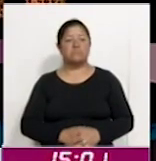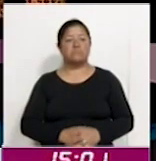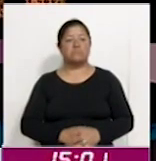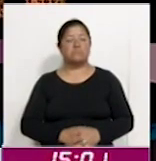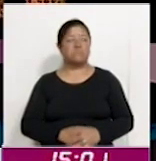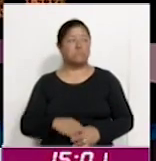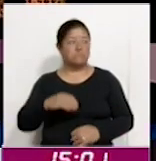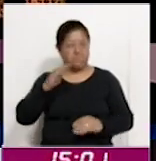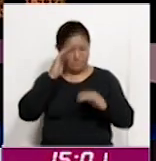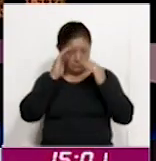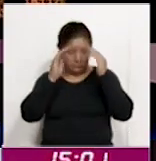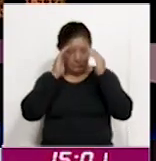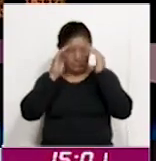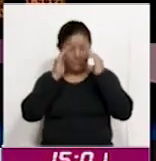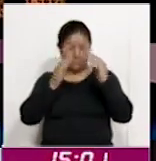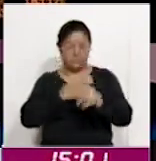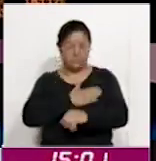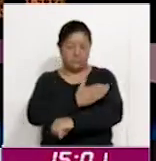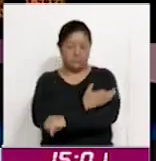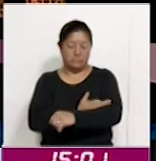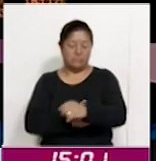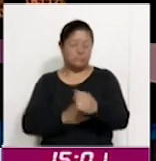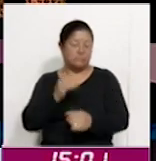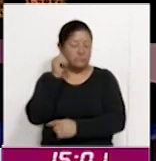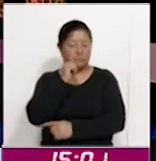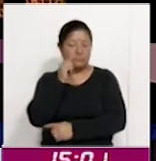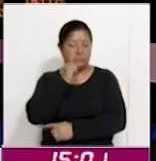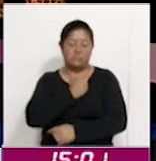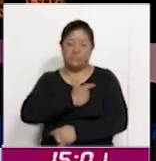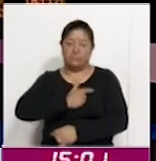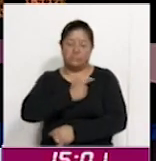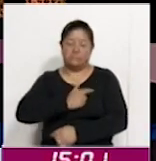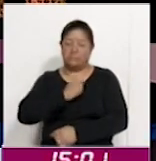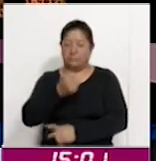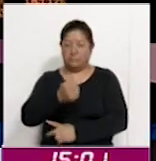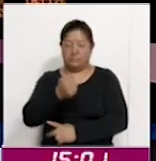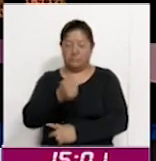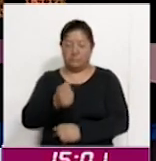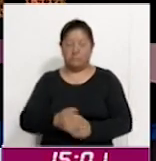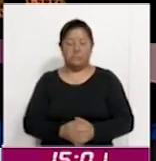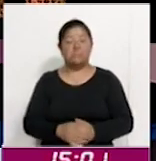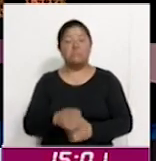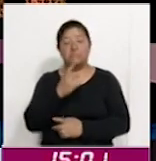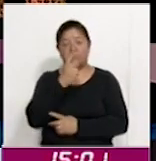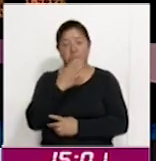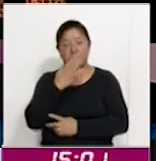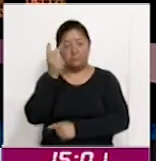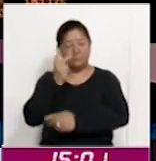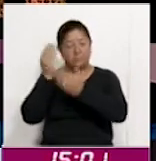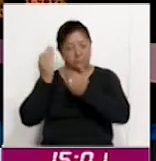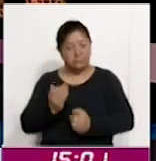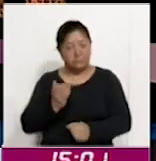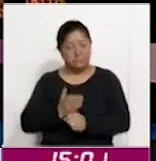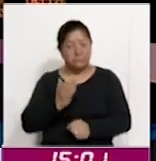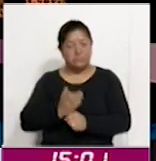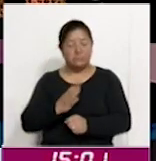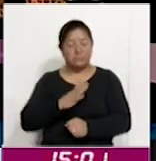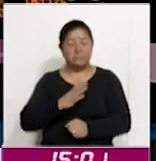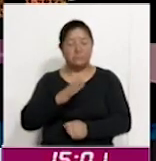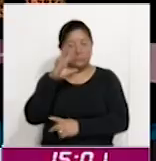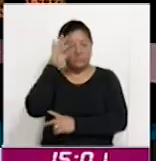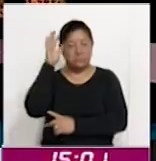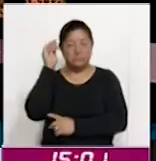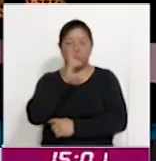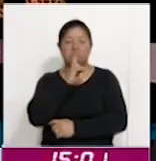¿Qué tal? ¿Cómo está? Muy buenas tardes. Como siempre, es un gusto enorme saludarlo y darle la más cordial bienvenida a la segunda